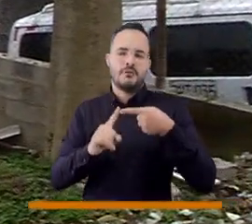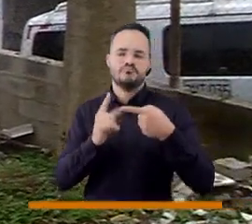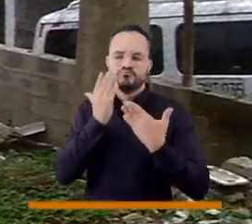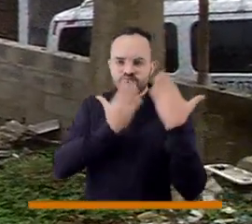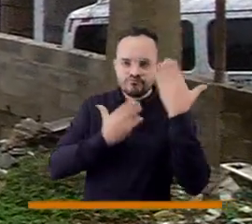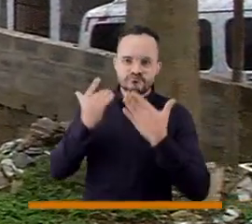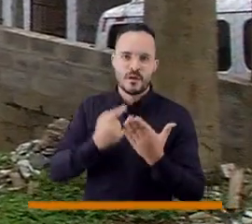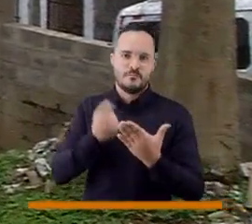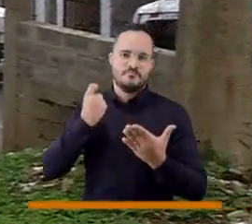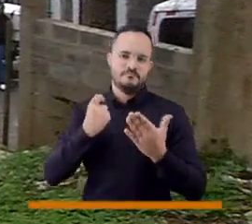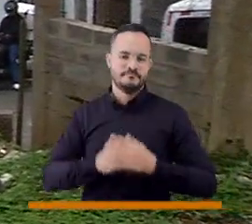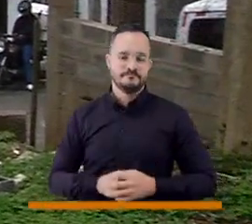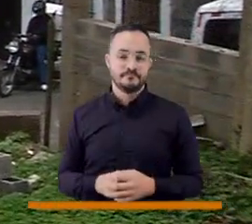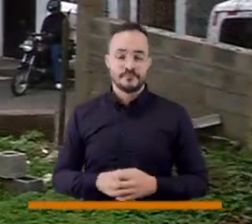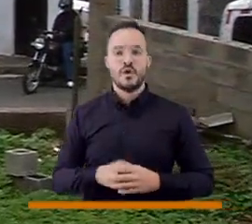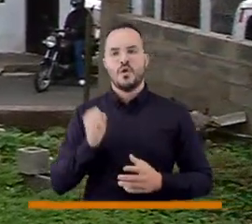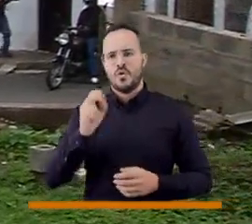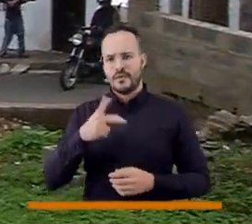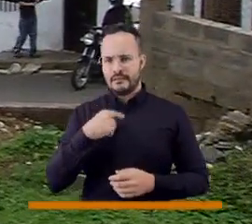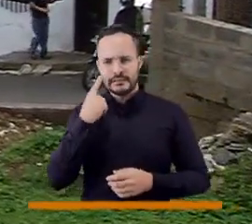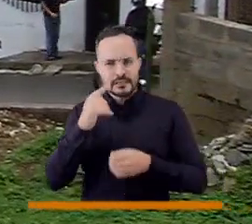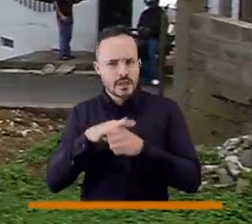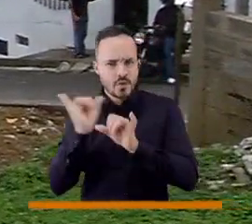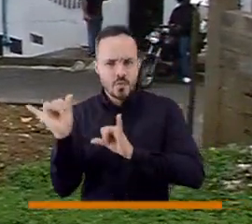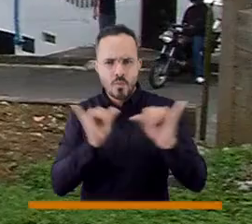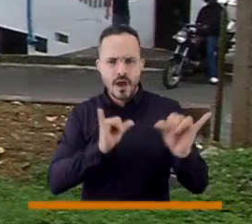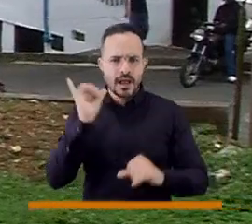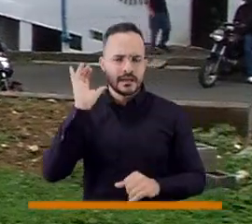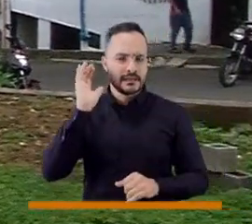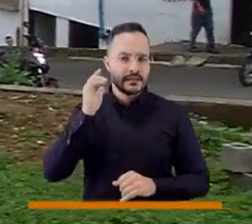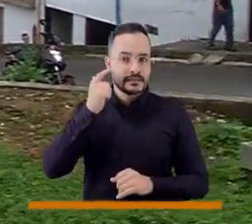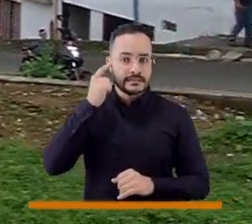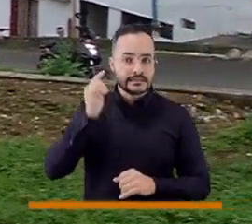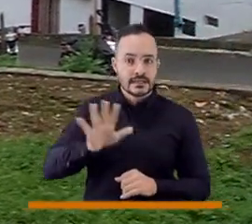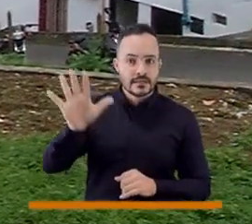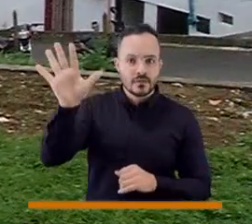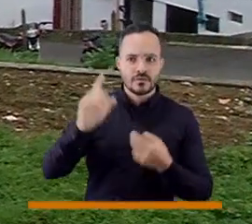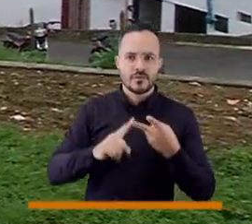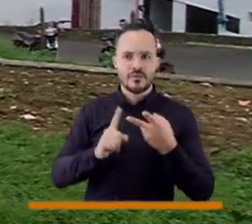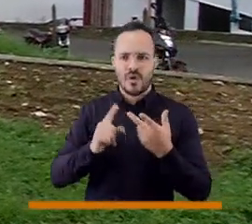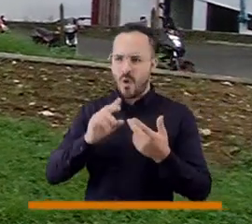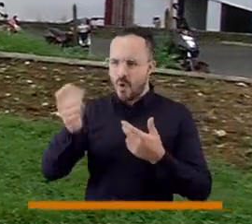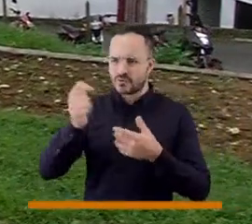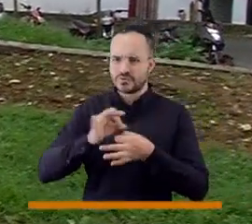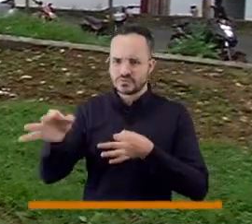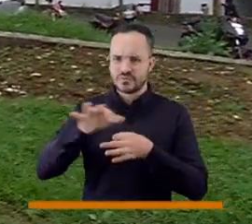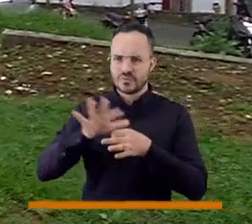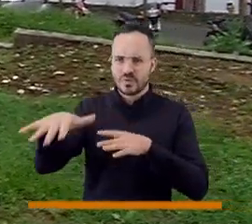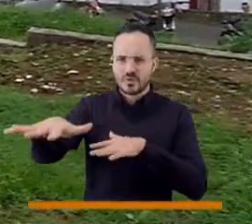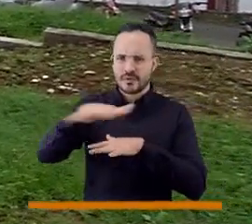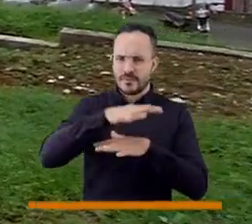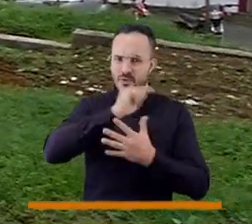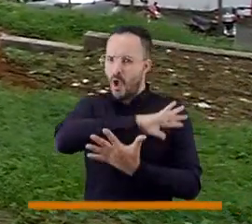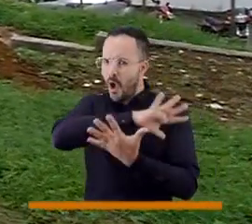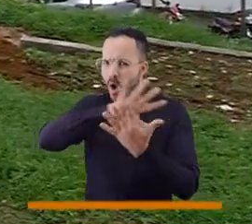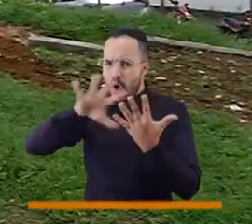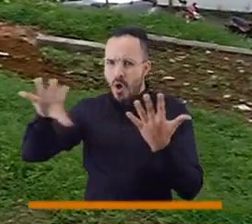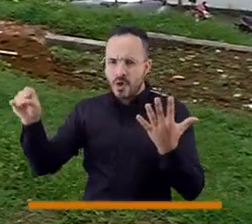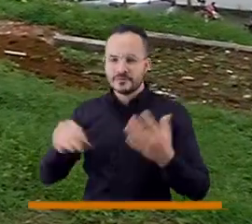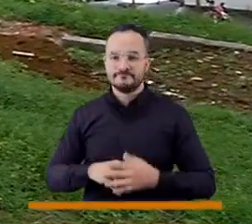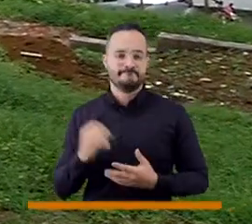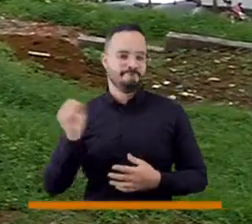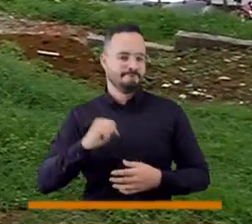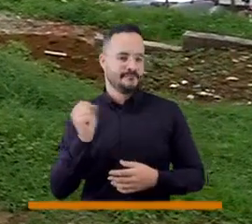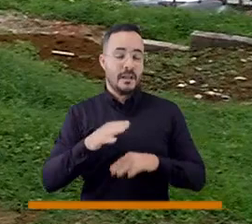Y, concejal, sabemos también que esta situación se está replicando en San Antonio de Prado y los demás corregimientos también.